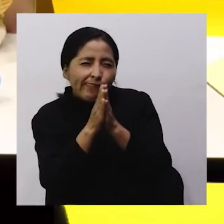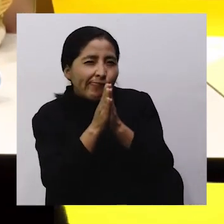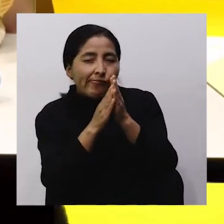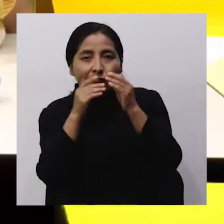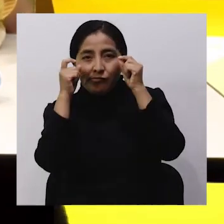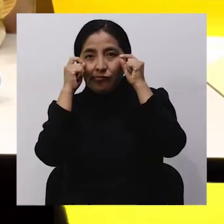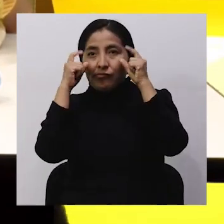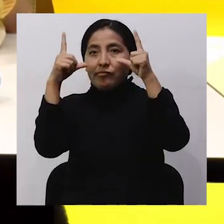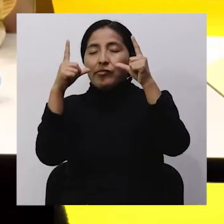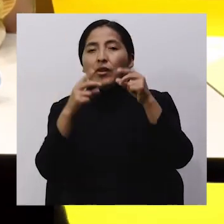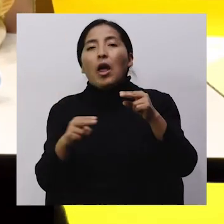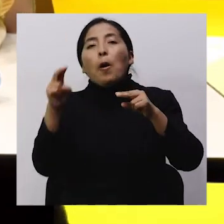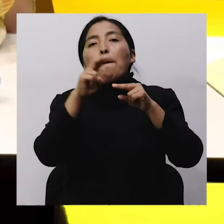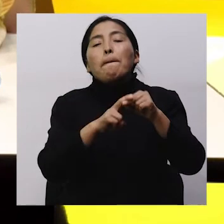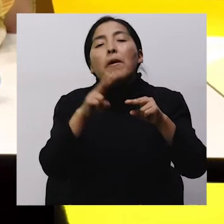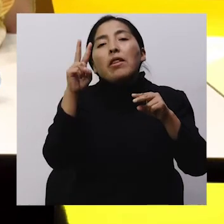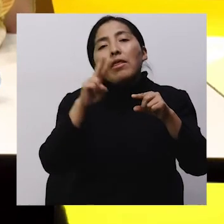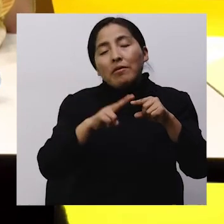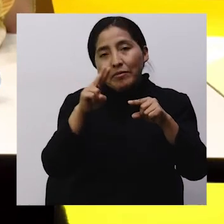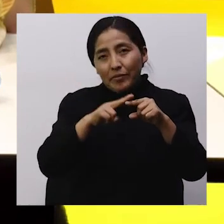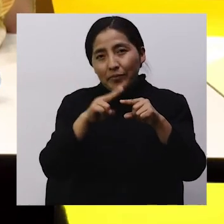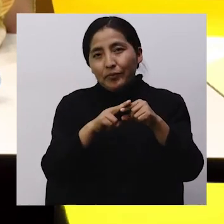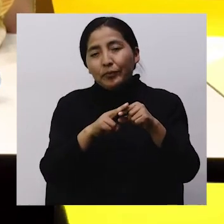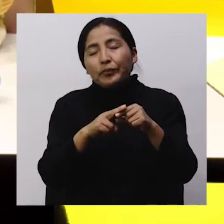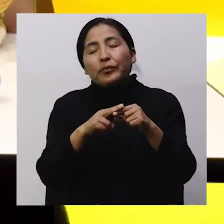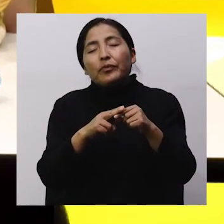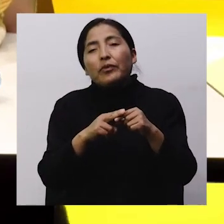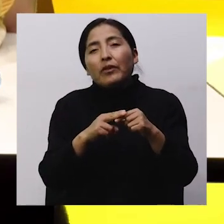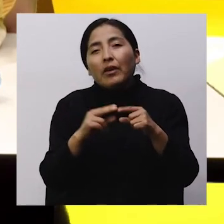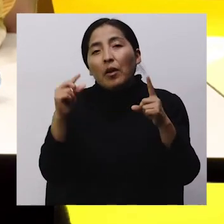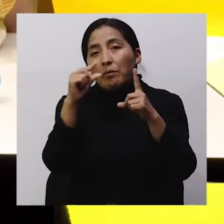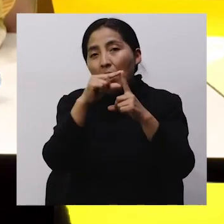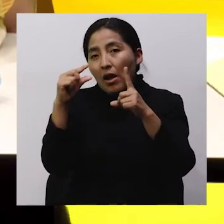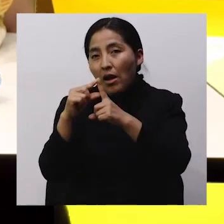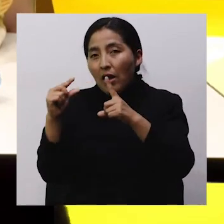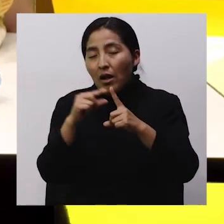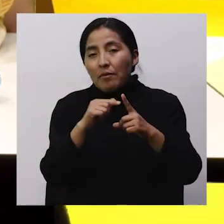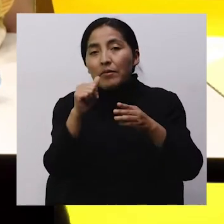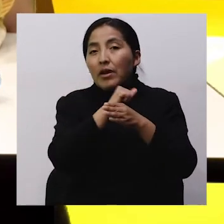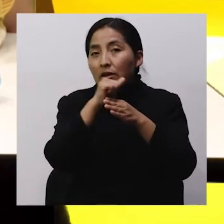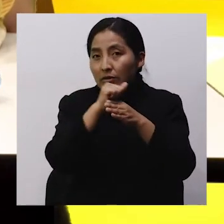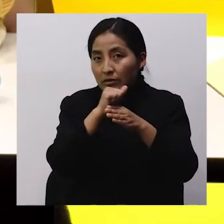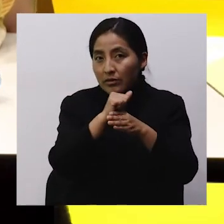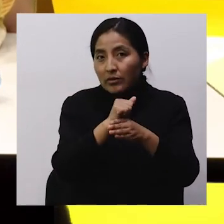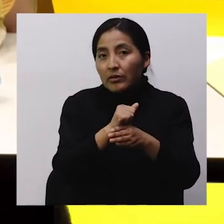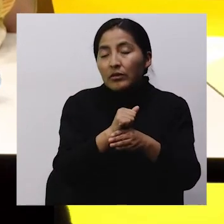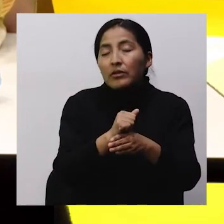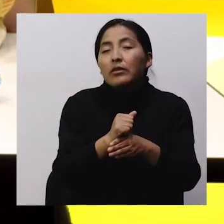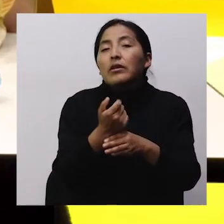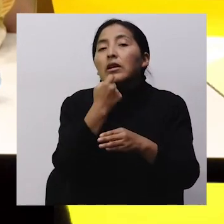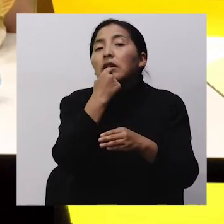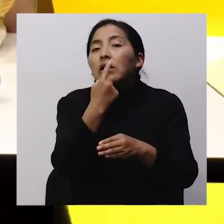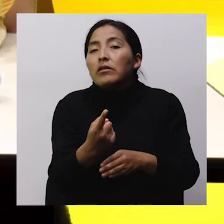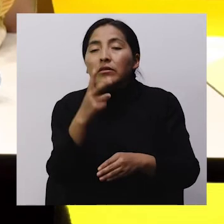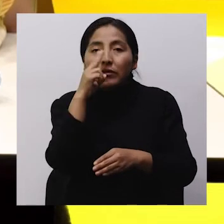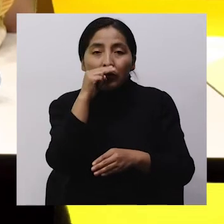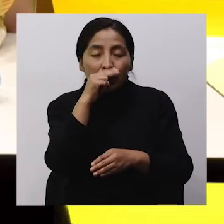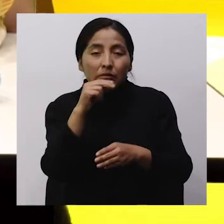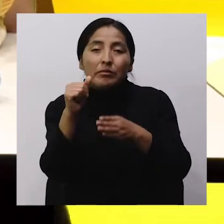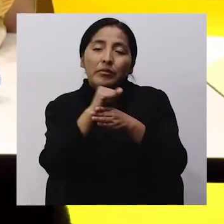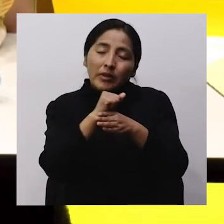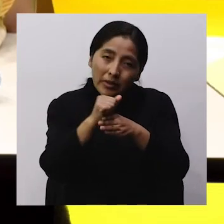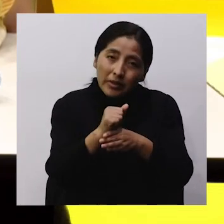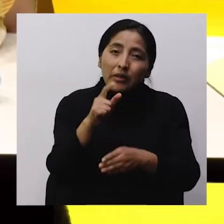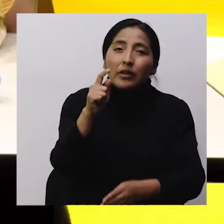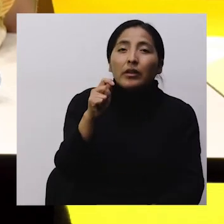Nos amplían el vocabulario Al igual que los trabalenguas Entonces lo importante es saber practicar Practicar, ¿no? Trabalenguas Practicar los